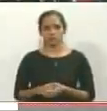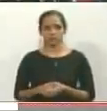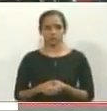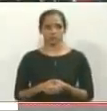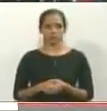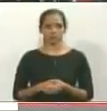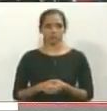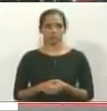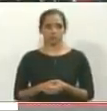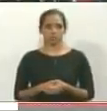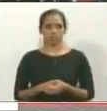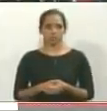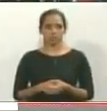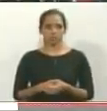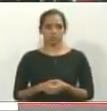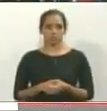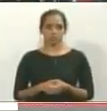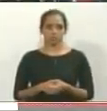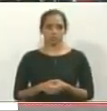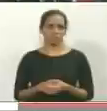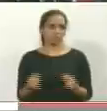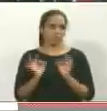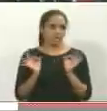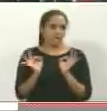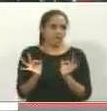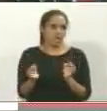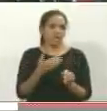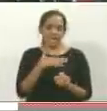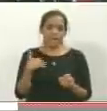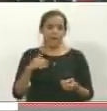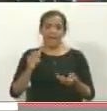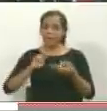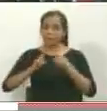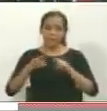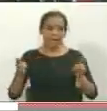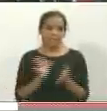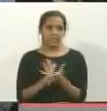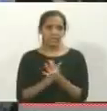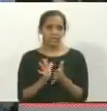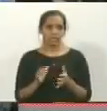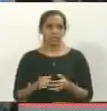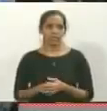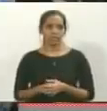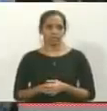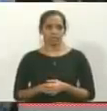Eso no es bueno para ninguna gente, porque uno quiere en el país y tranquilidad, tiene el barrio. Y por ahí me espero.